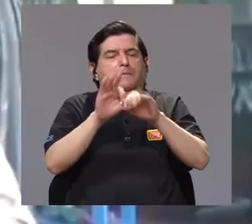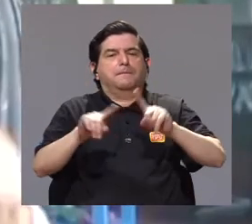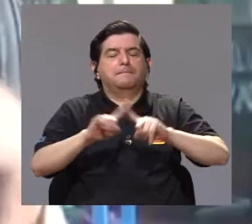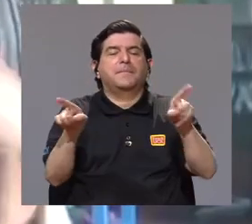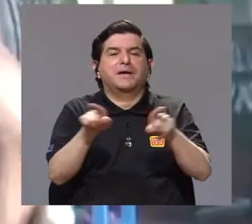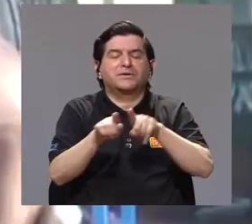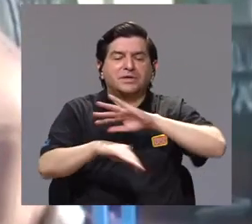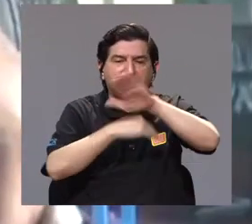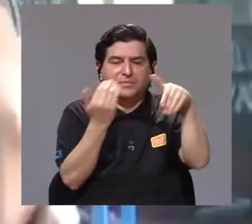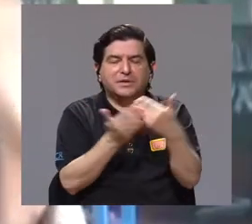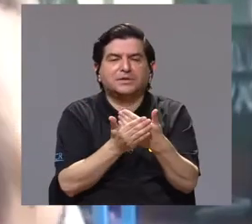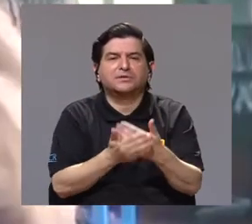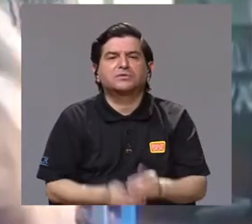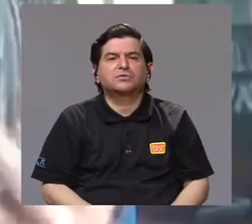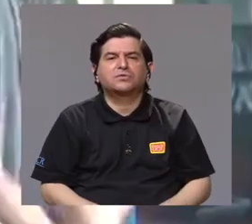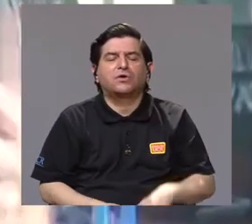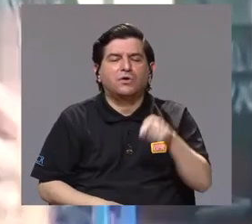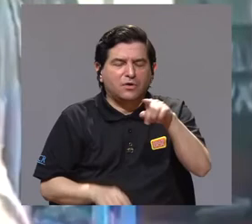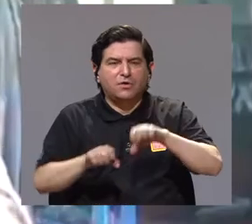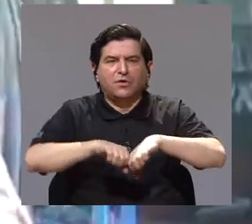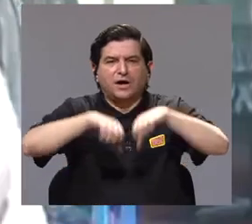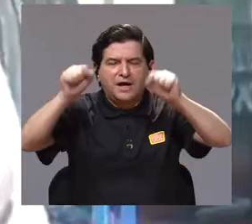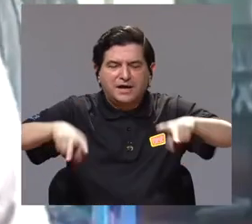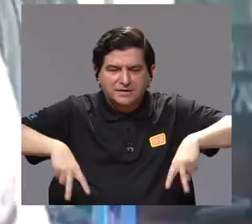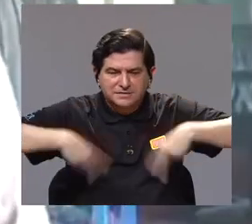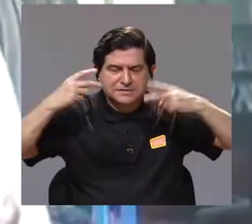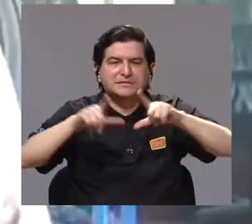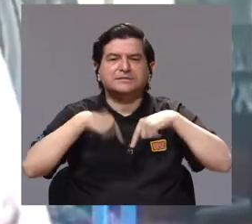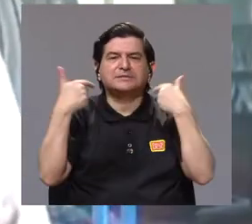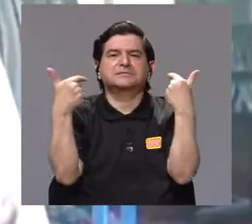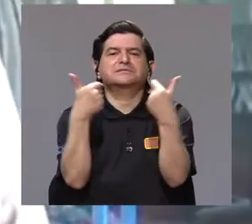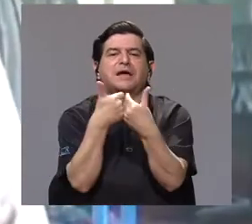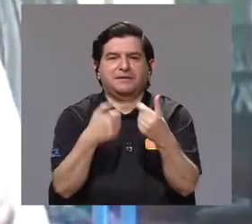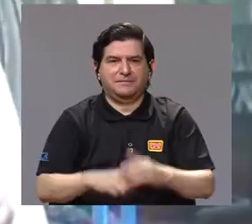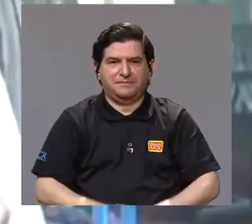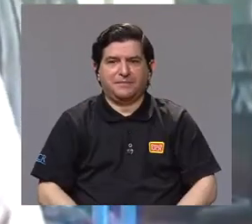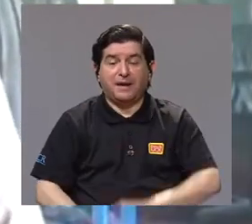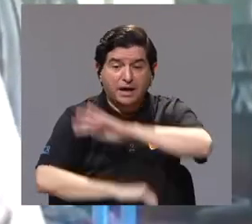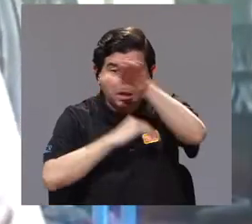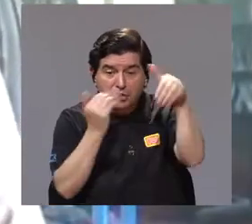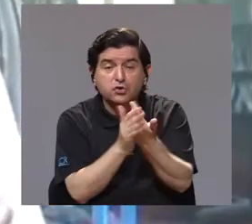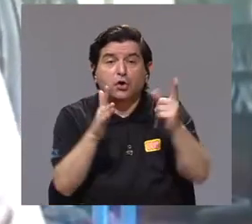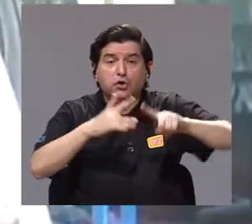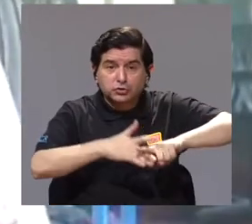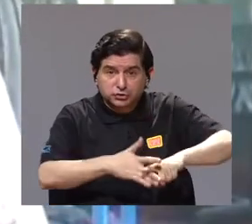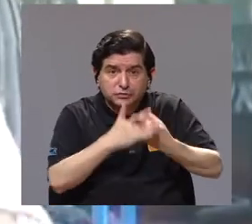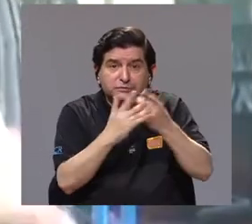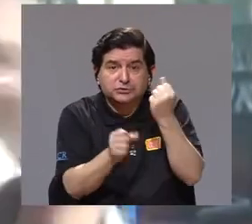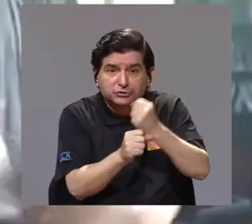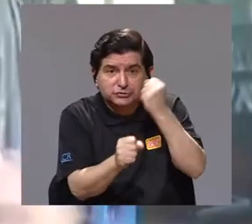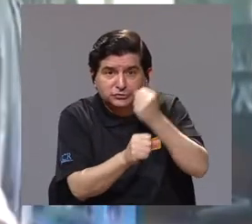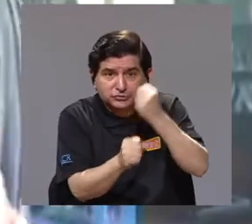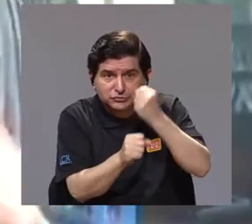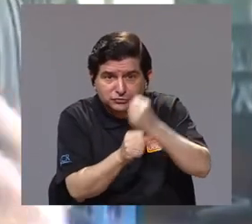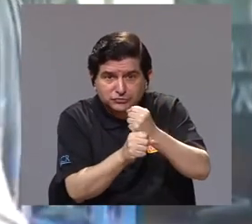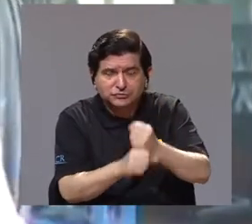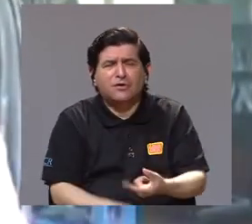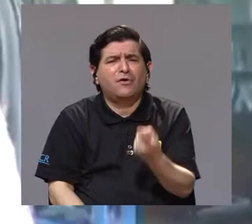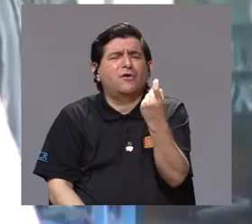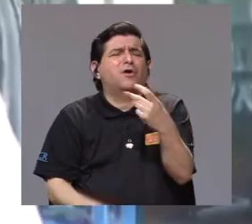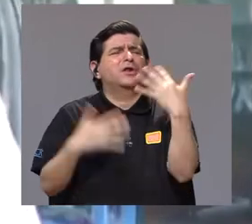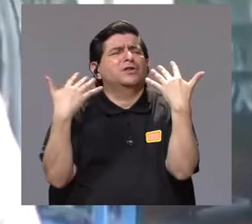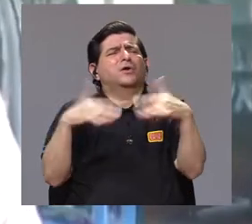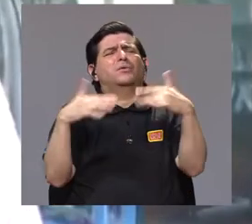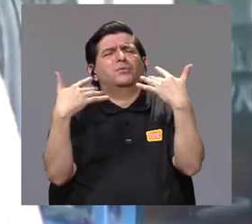Pero también está toda la parte ecológica del grupo que estamos todos empezando a trabajar,